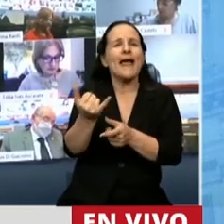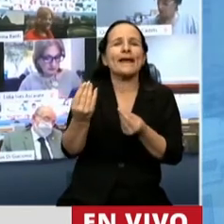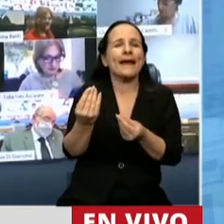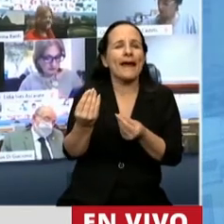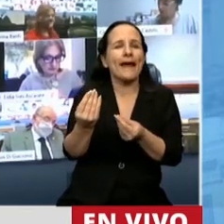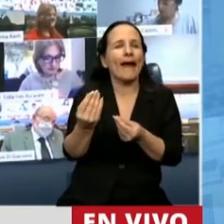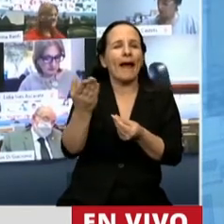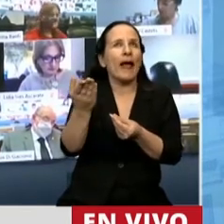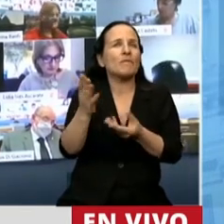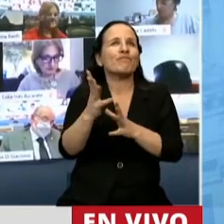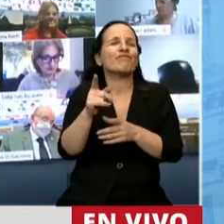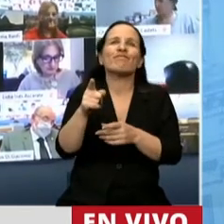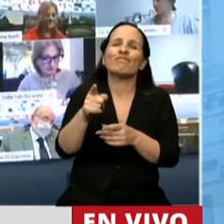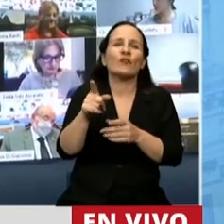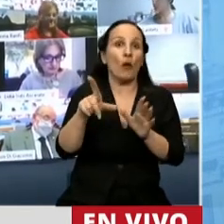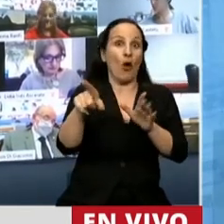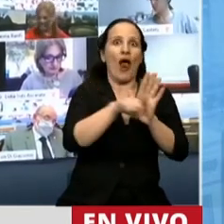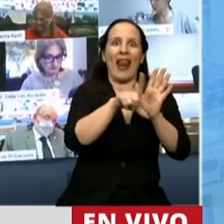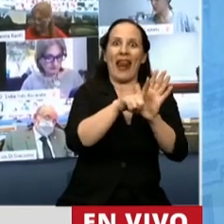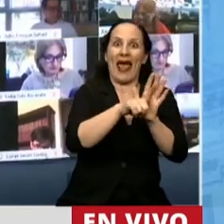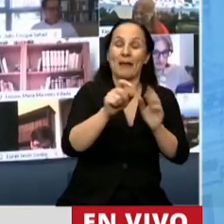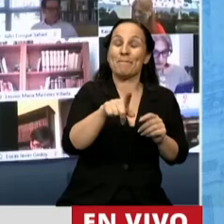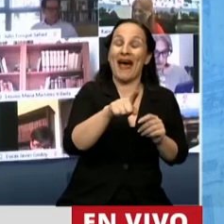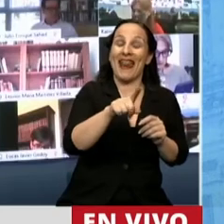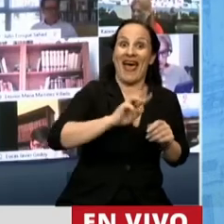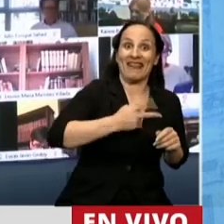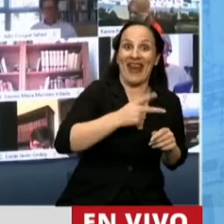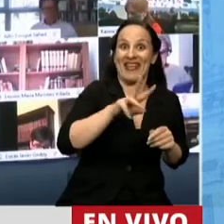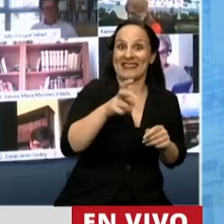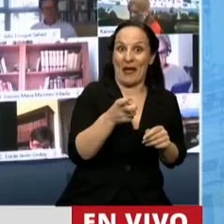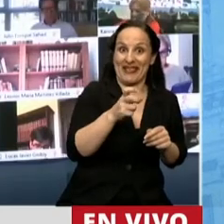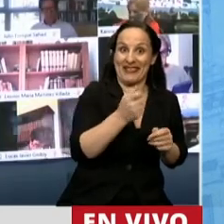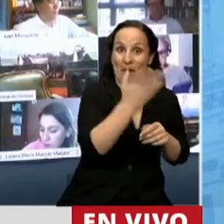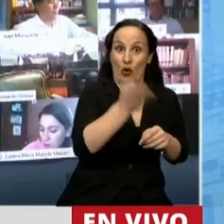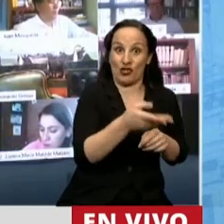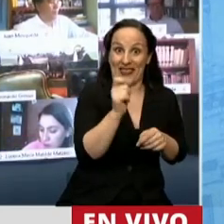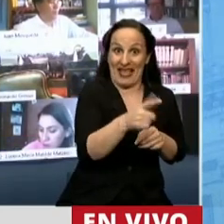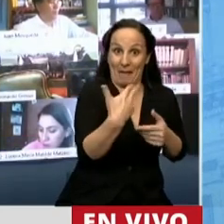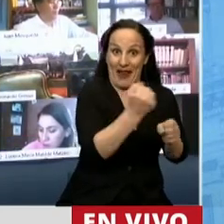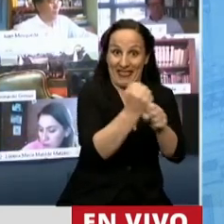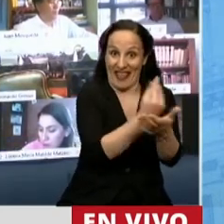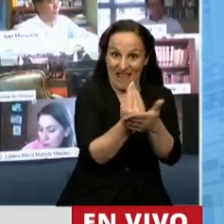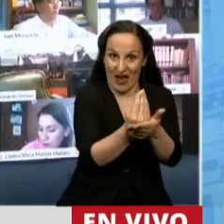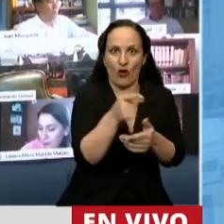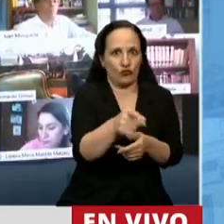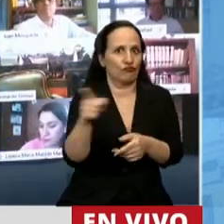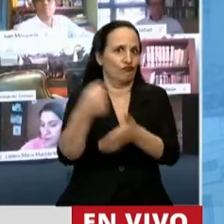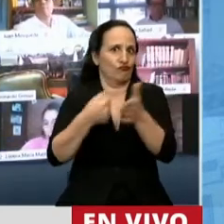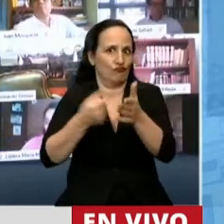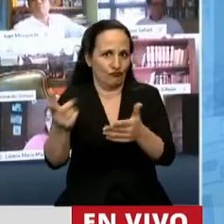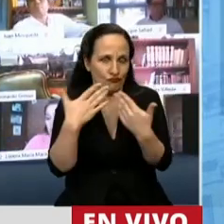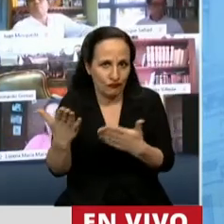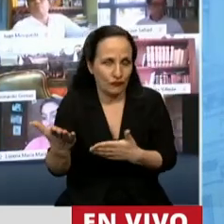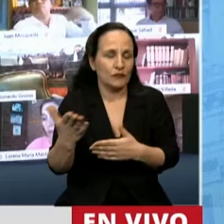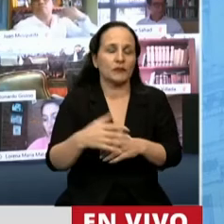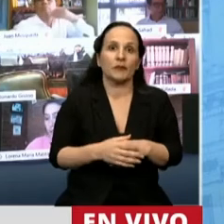el proyecto, mejor dicho, la ley de cupo laboral travesti y trans en Provincia de Buenos Aires. Y bueno, y hoy en este contexto también donde estamos